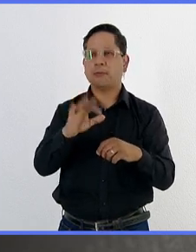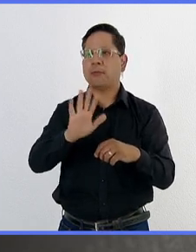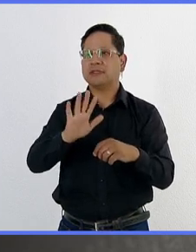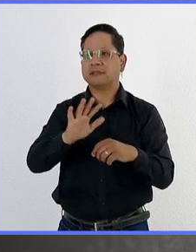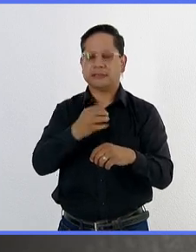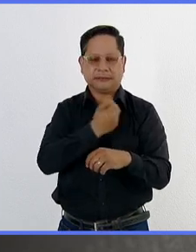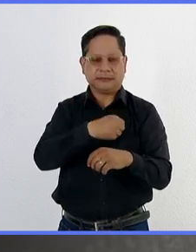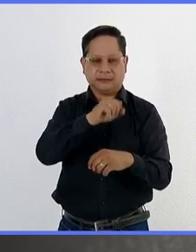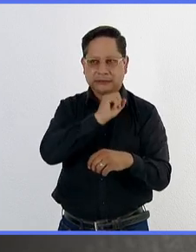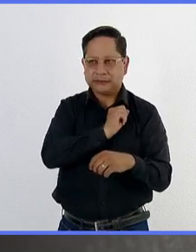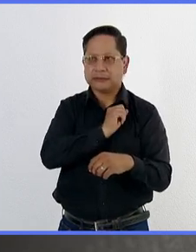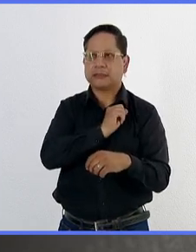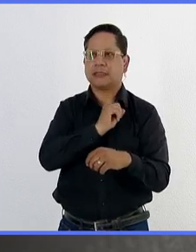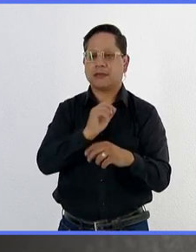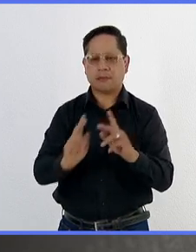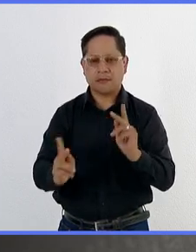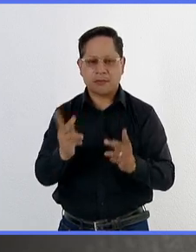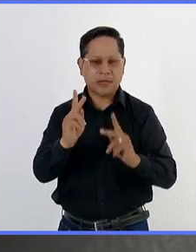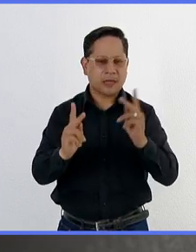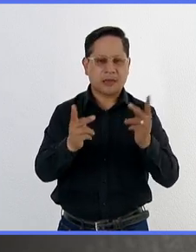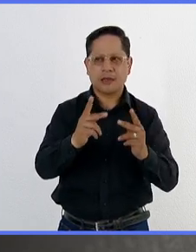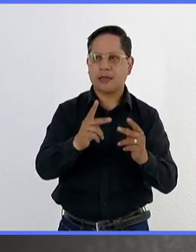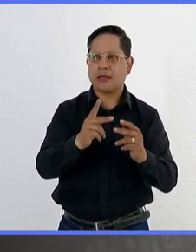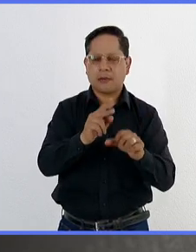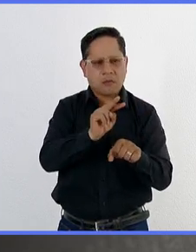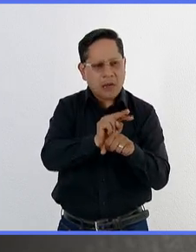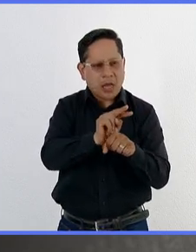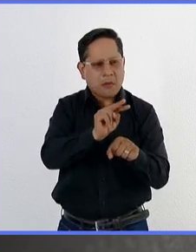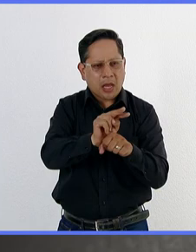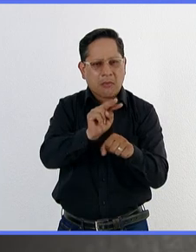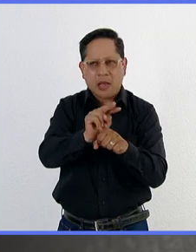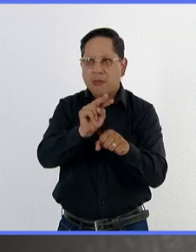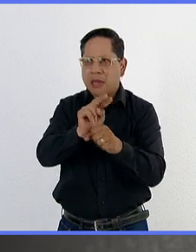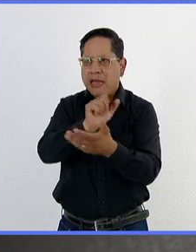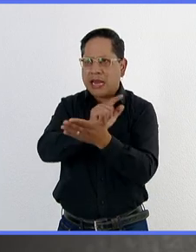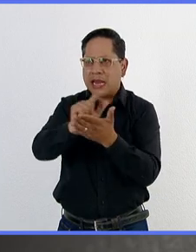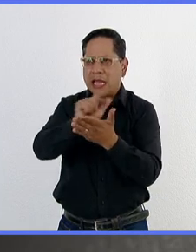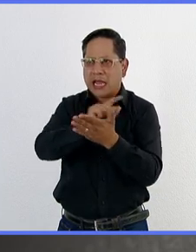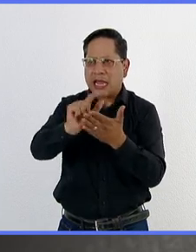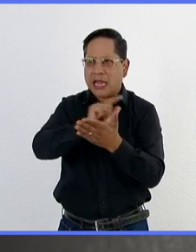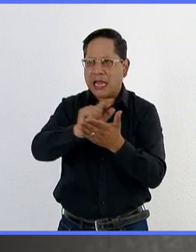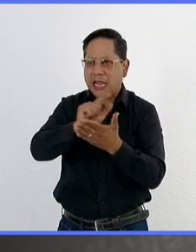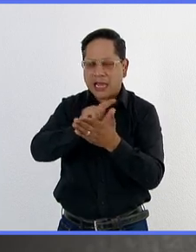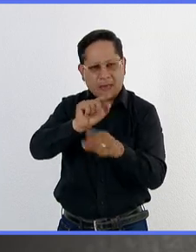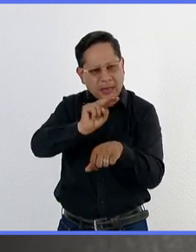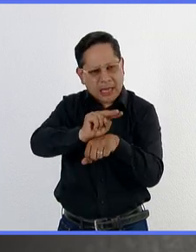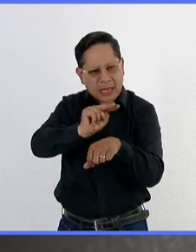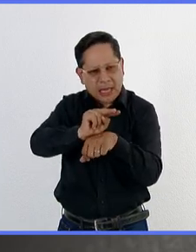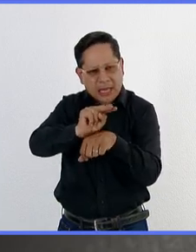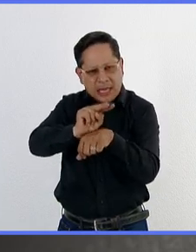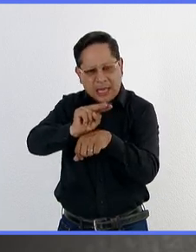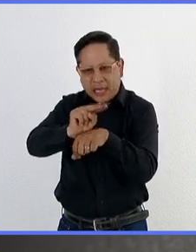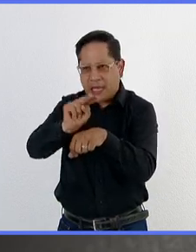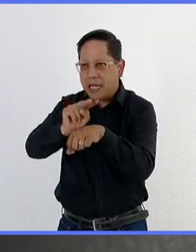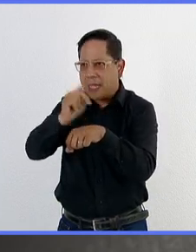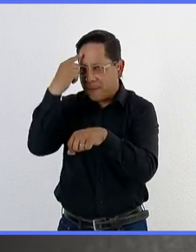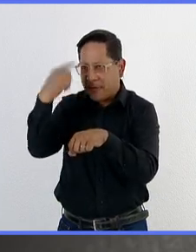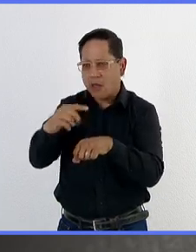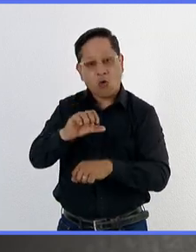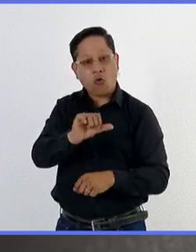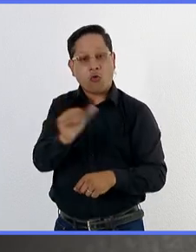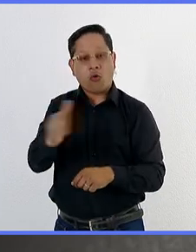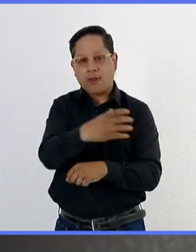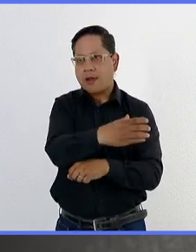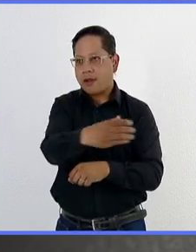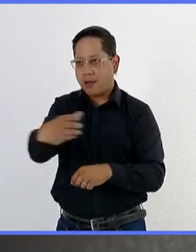un Sistema Nacional de Vigilancia Epidemiológica Fitosanitaria, que es como el visor que nos está cuidando para que otros cultivos,